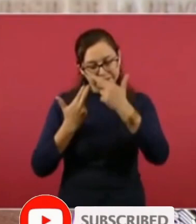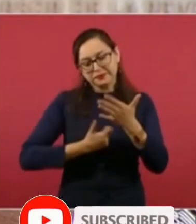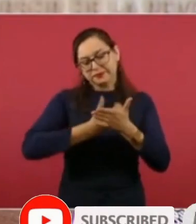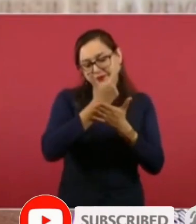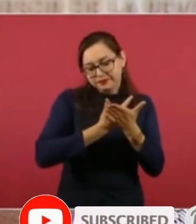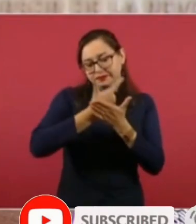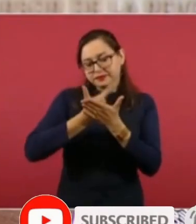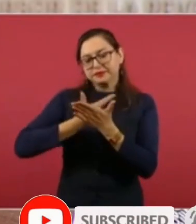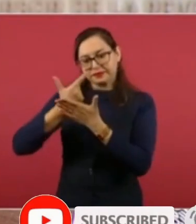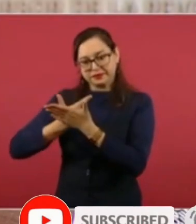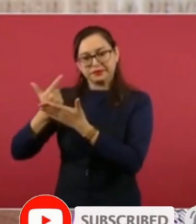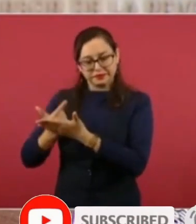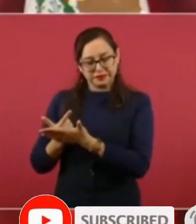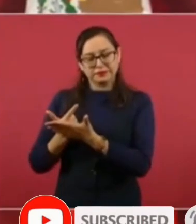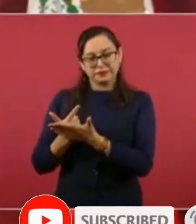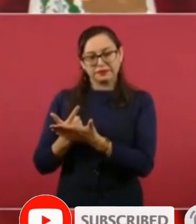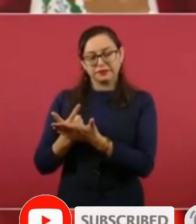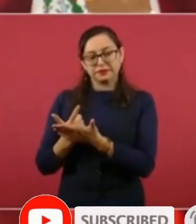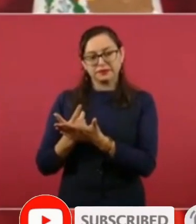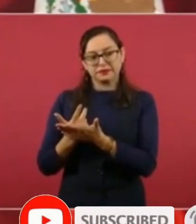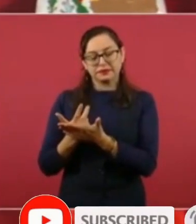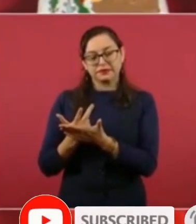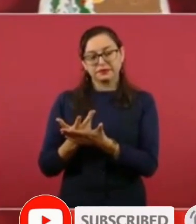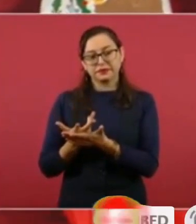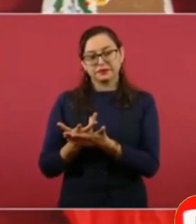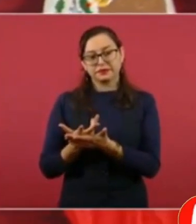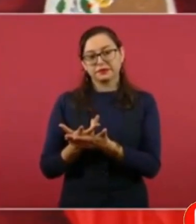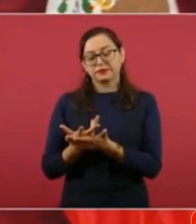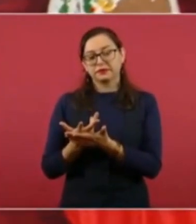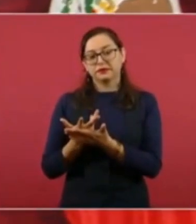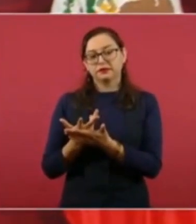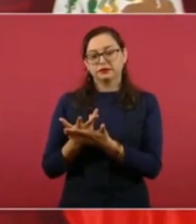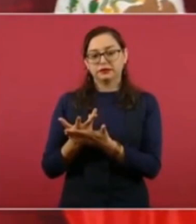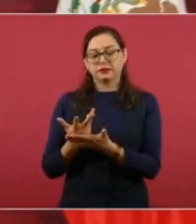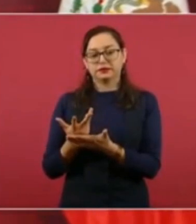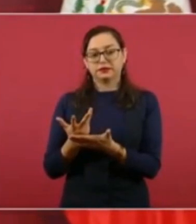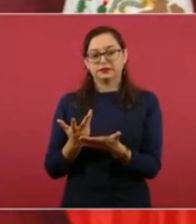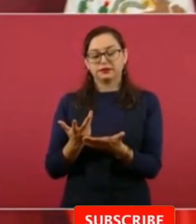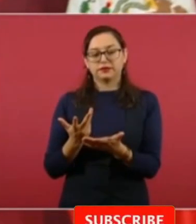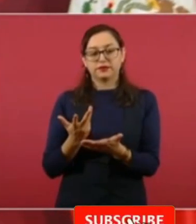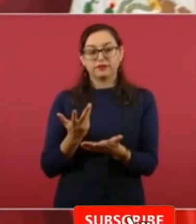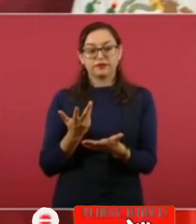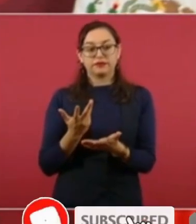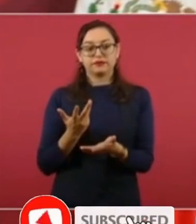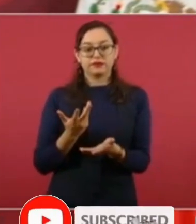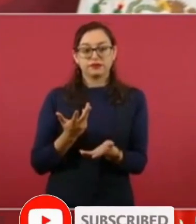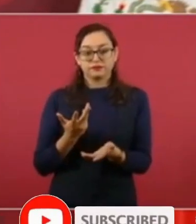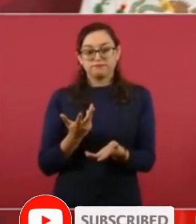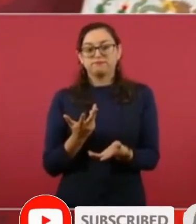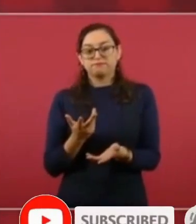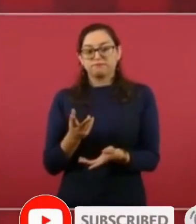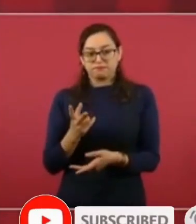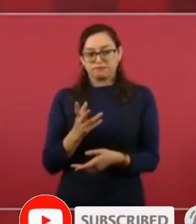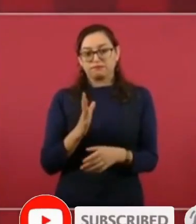y si es un asunto que está